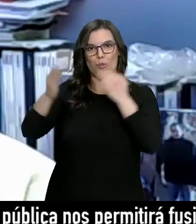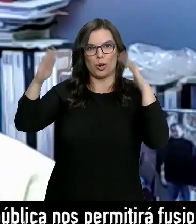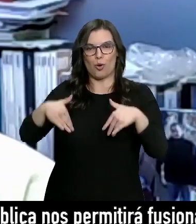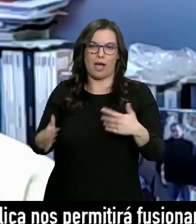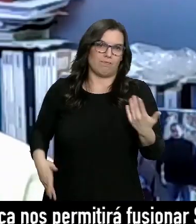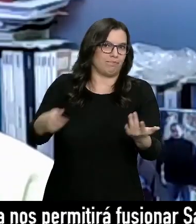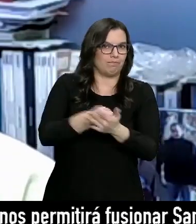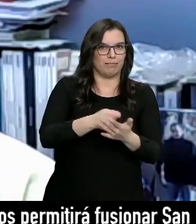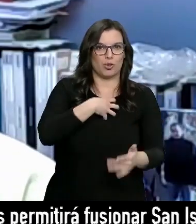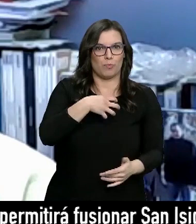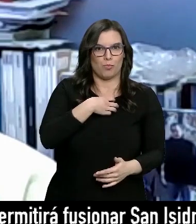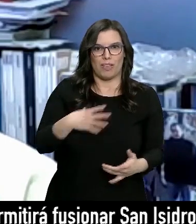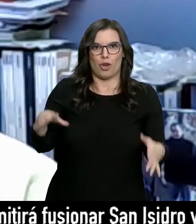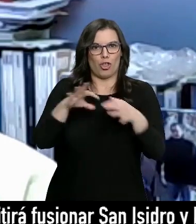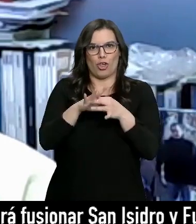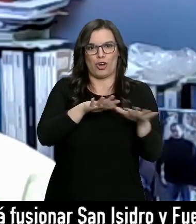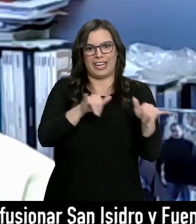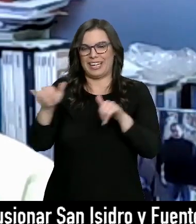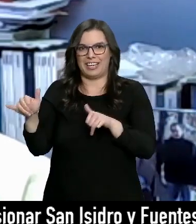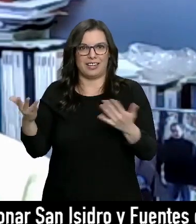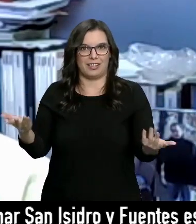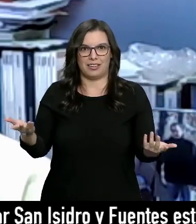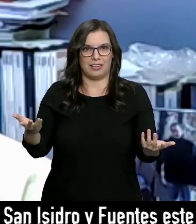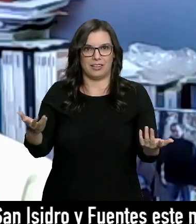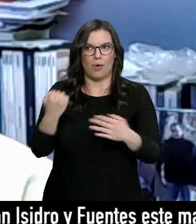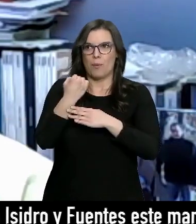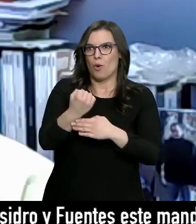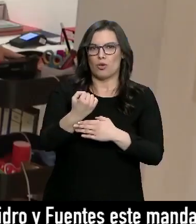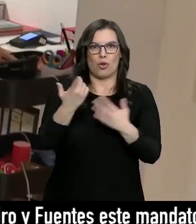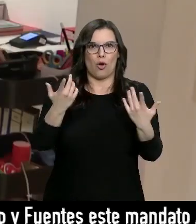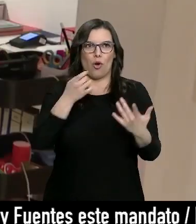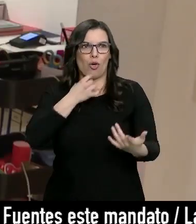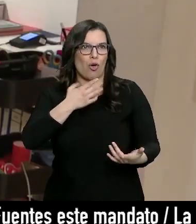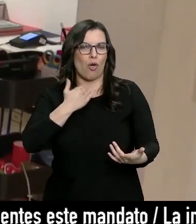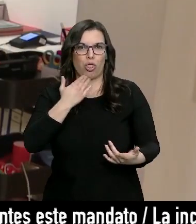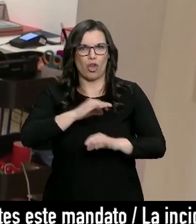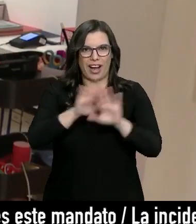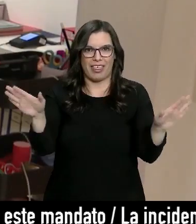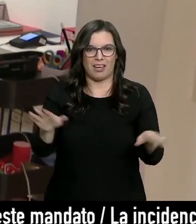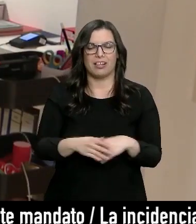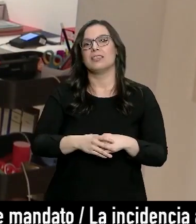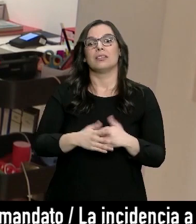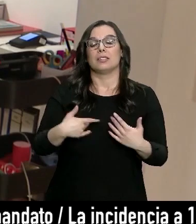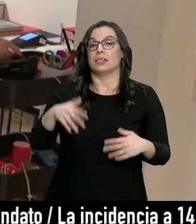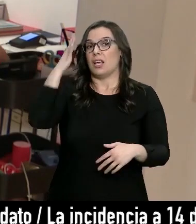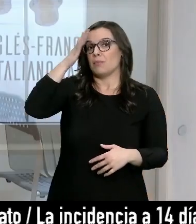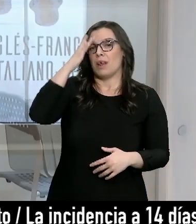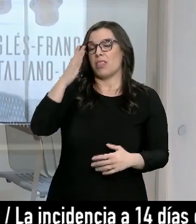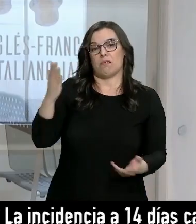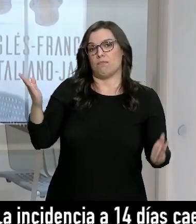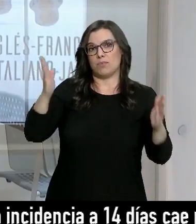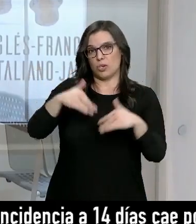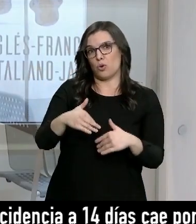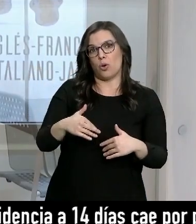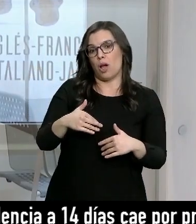no pueden ni como medio de conciliación ni como medio de refuerzo o de ocio. De momento no tienen demasiada esperanza en que puedan volver